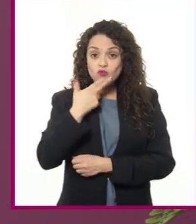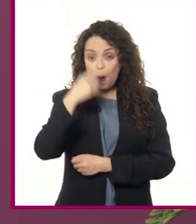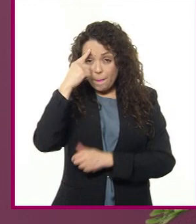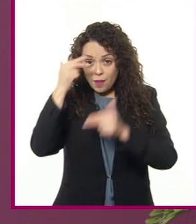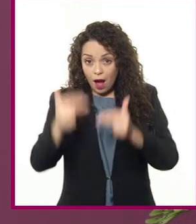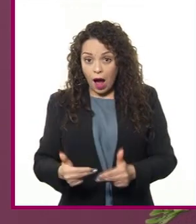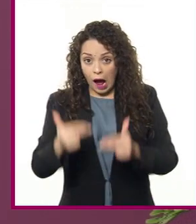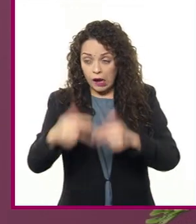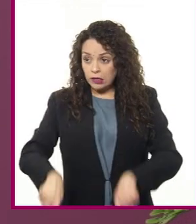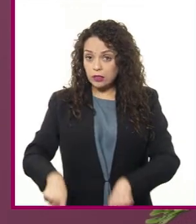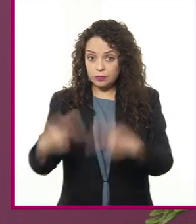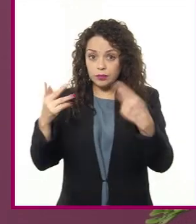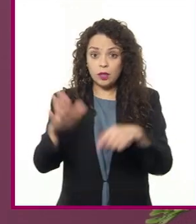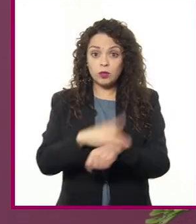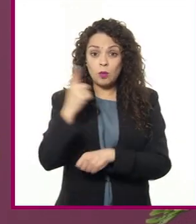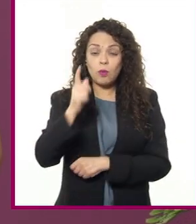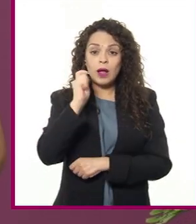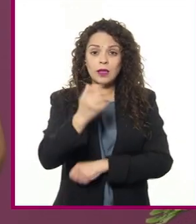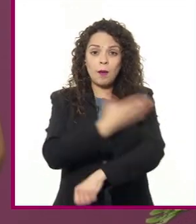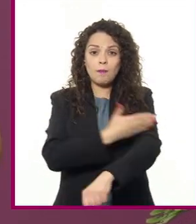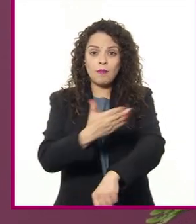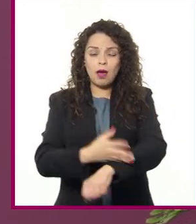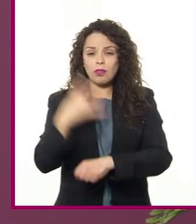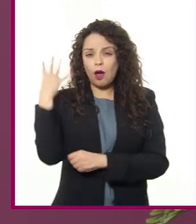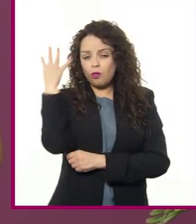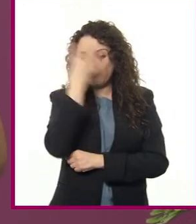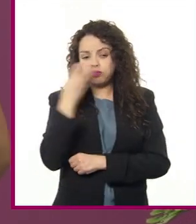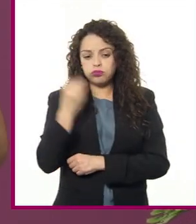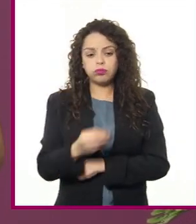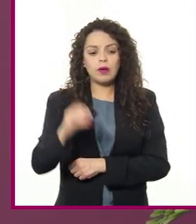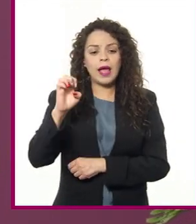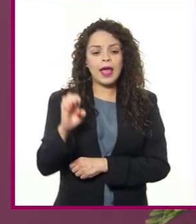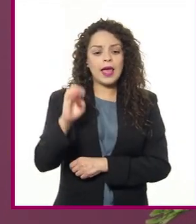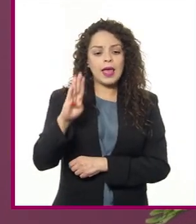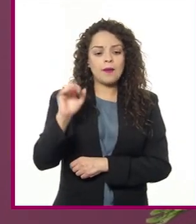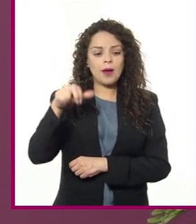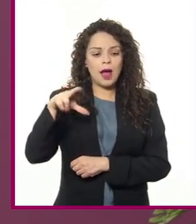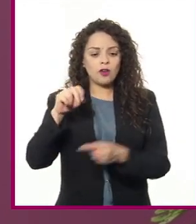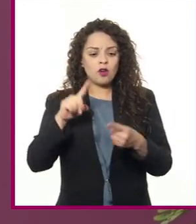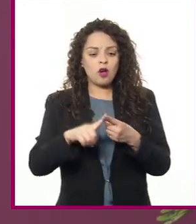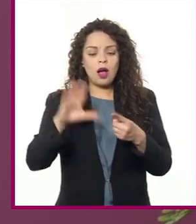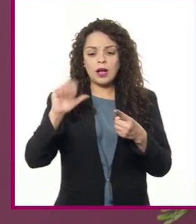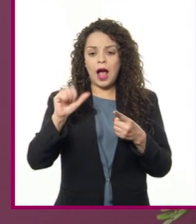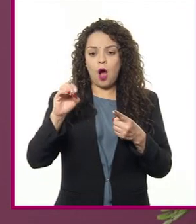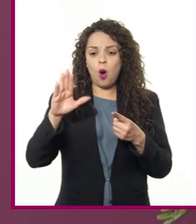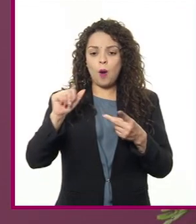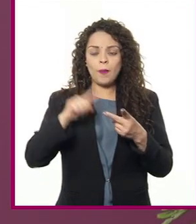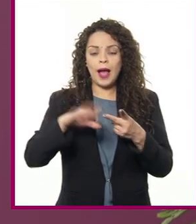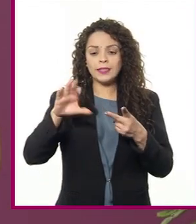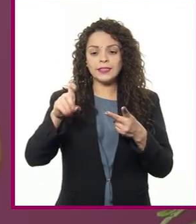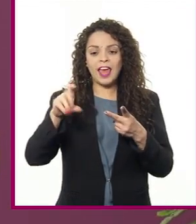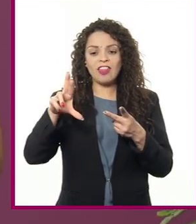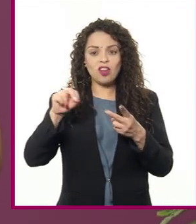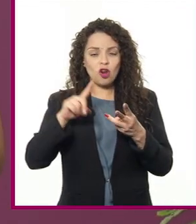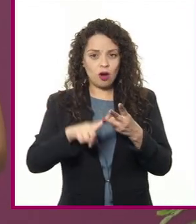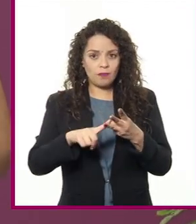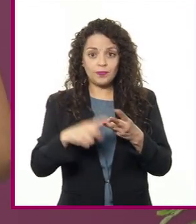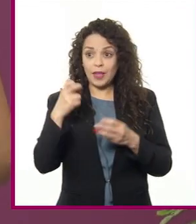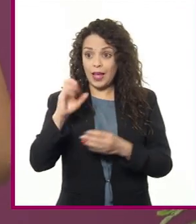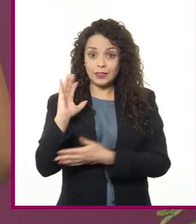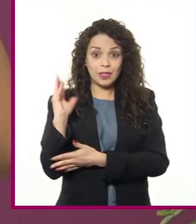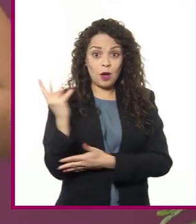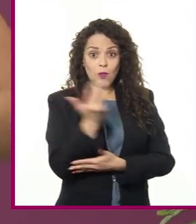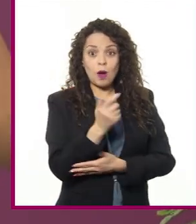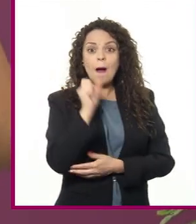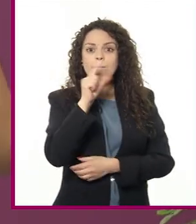ya que incluyen maderas preciosas como el ébano, la caoba y el cedro rojo. Y de estos bosques también se obtienen